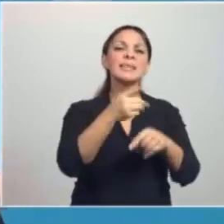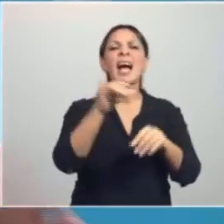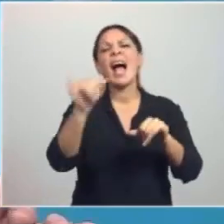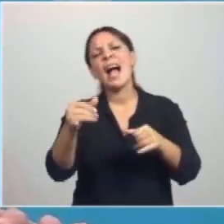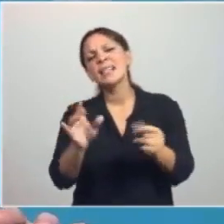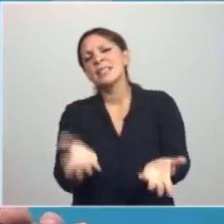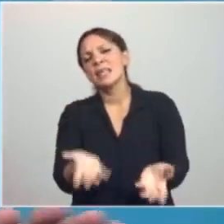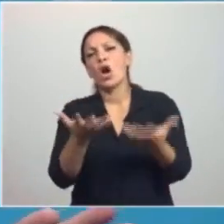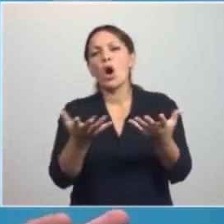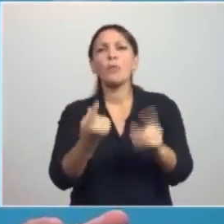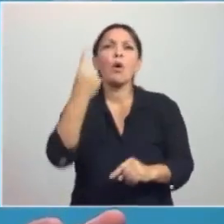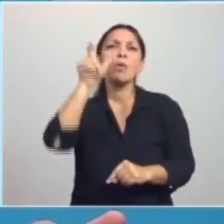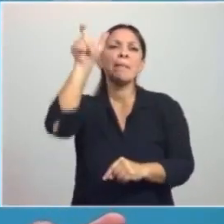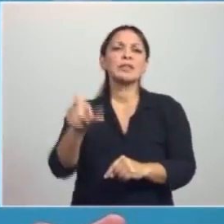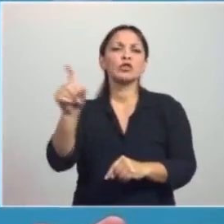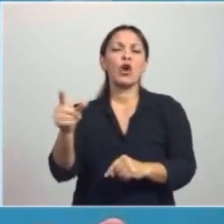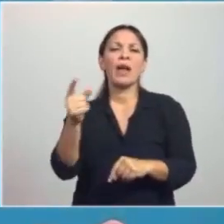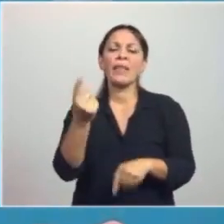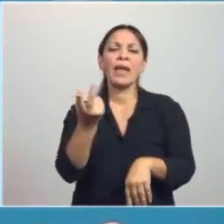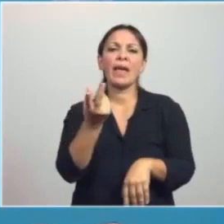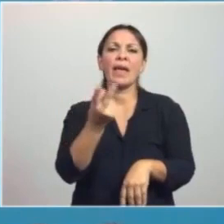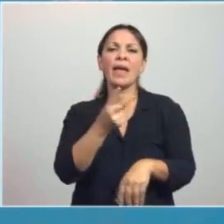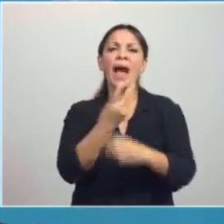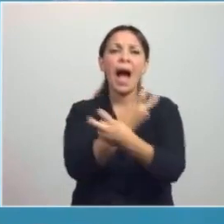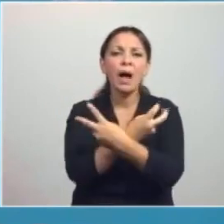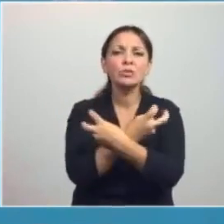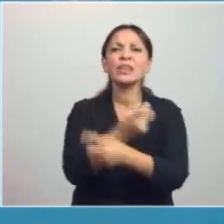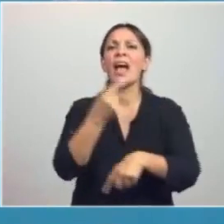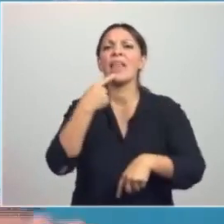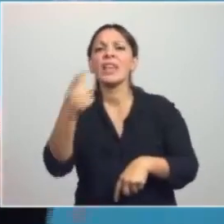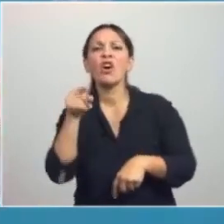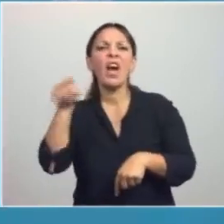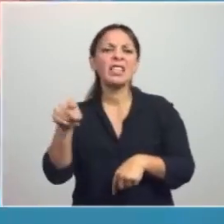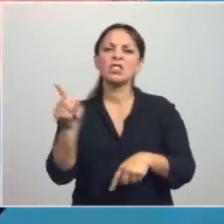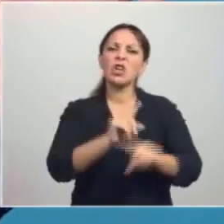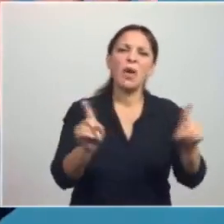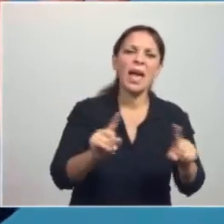economista austríaco del siglo XIX que ya explicó que eso no era.